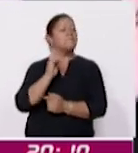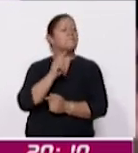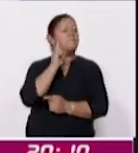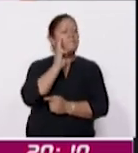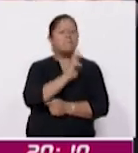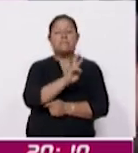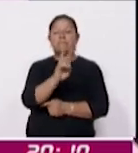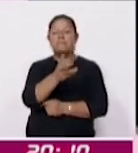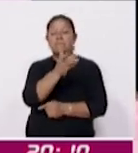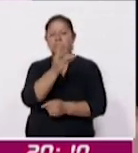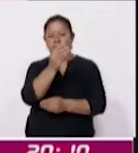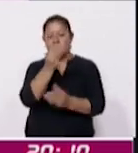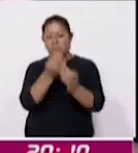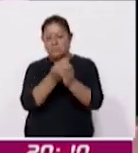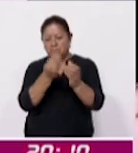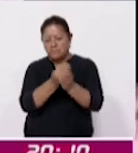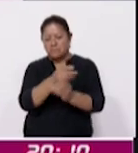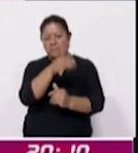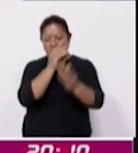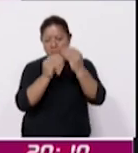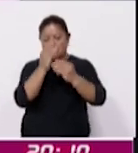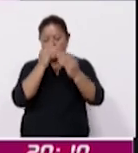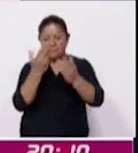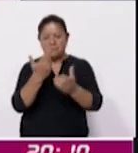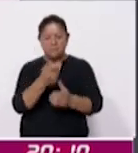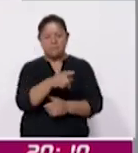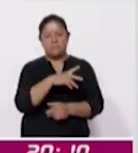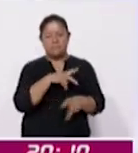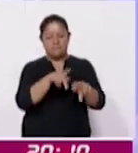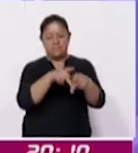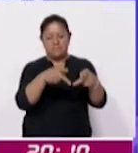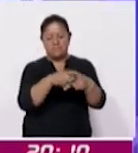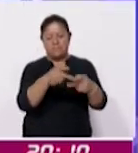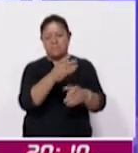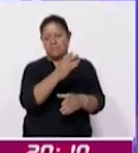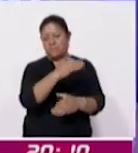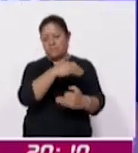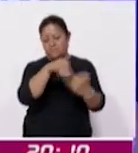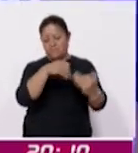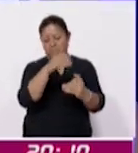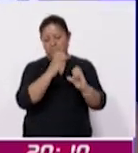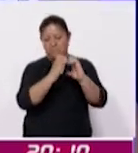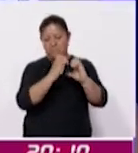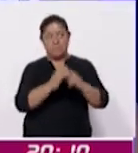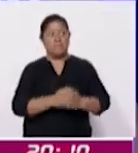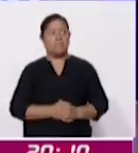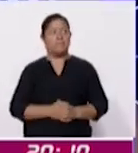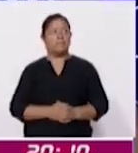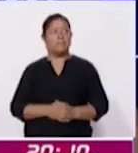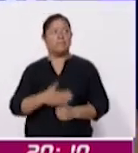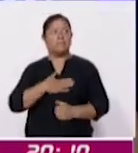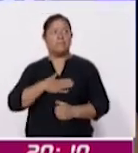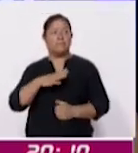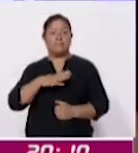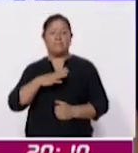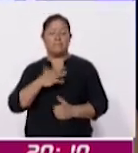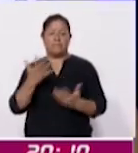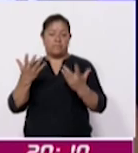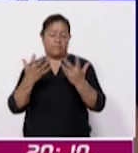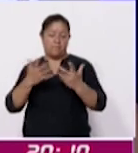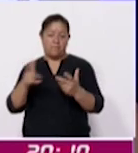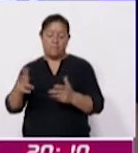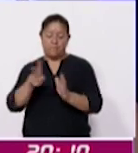y cursos sobre periodismo y todo lo que tenga que ver con medios de comunicación. Actualmente soy productor audiovisual y